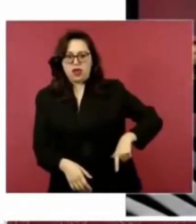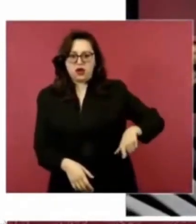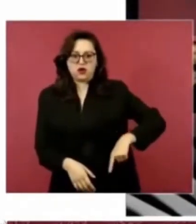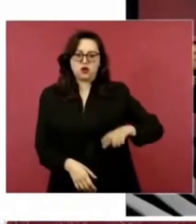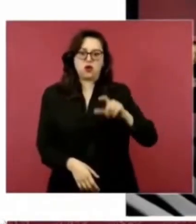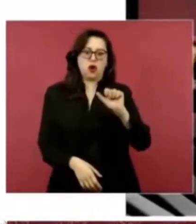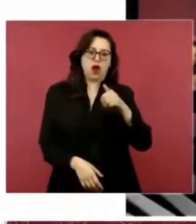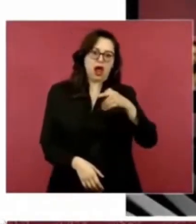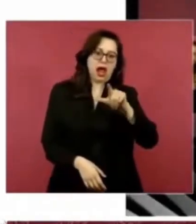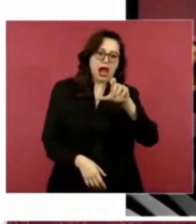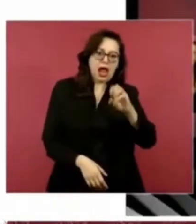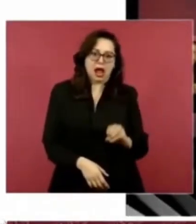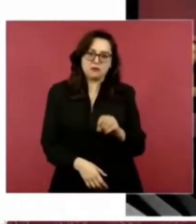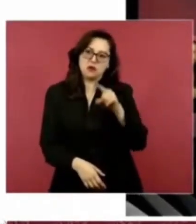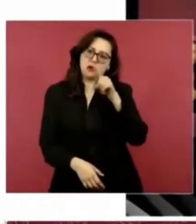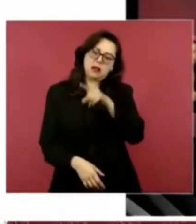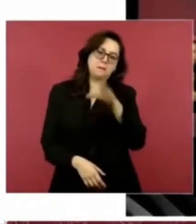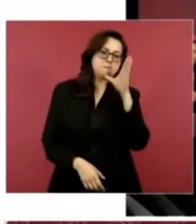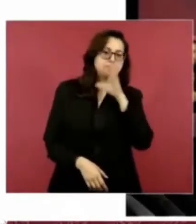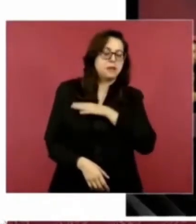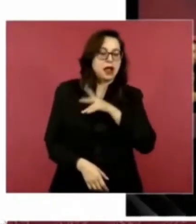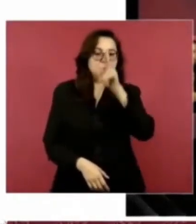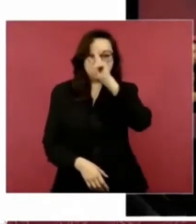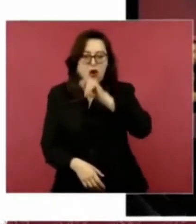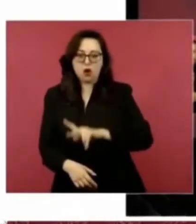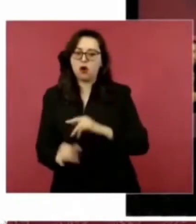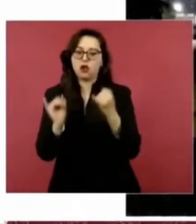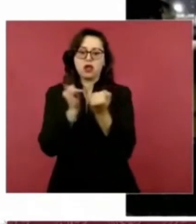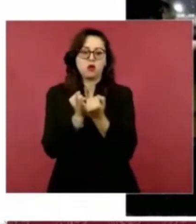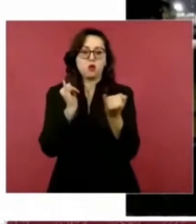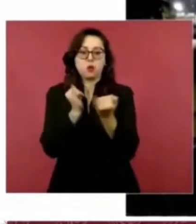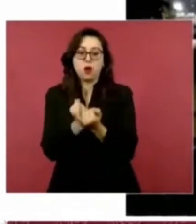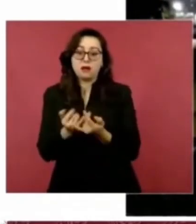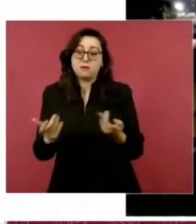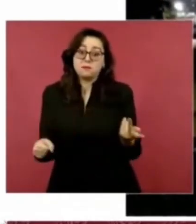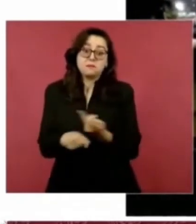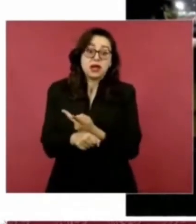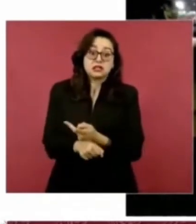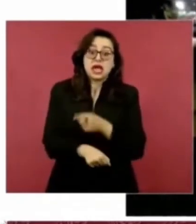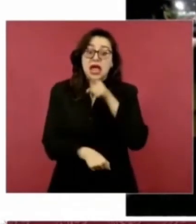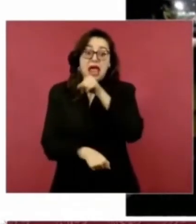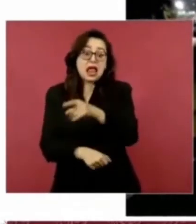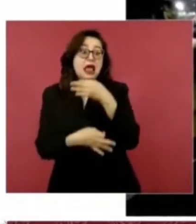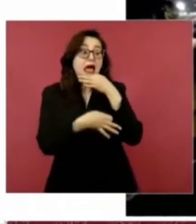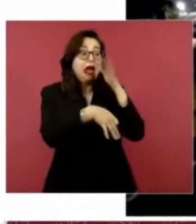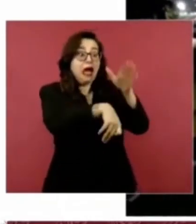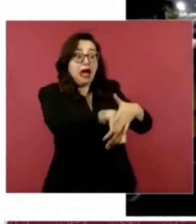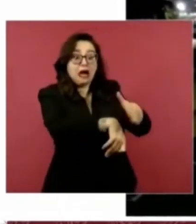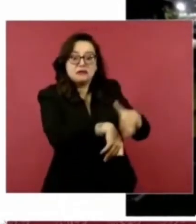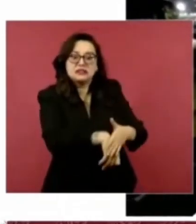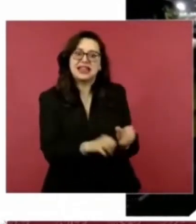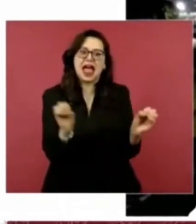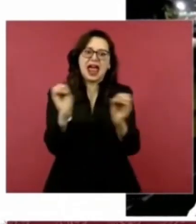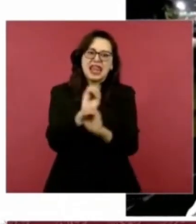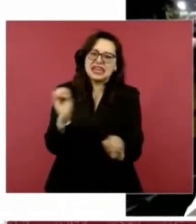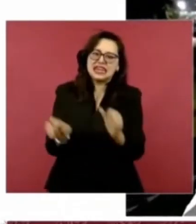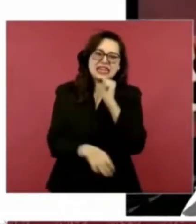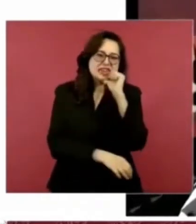habla de que él solo piensa en el pueblo, pues el presidente no le avisó a su pueblo de lo que se les venía encima.